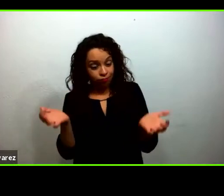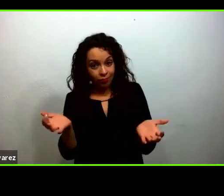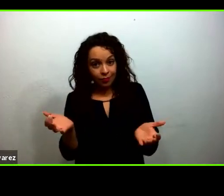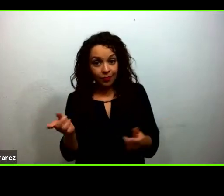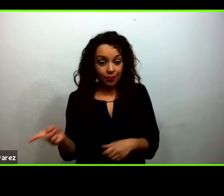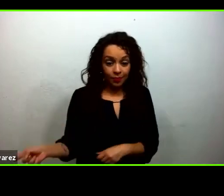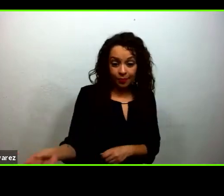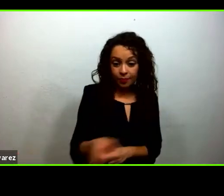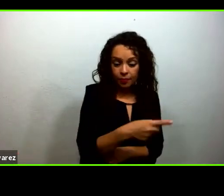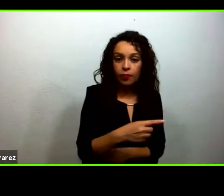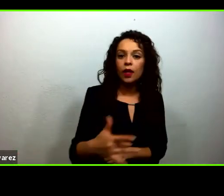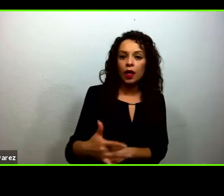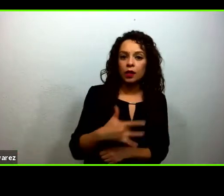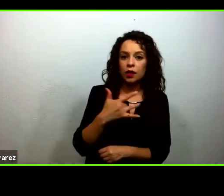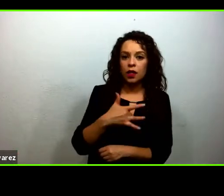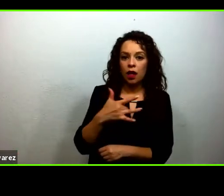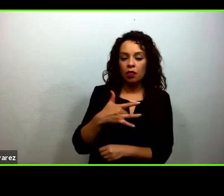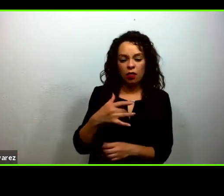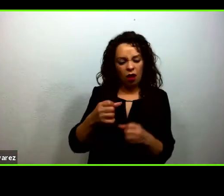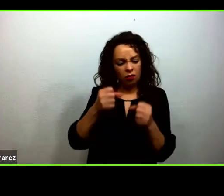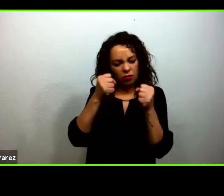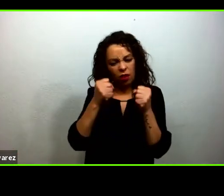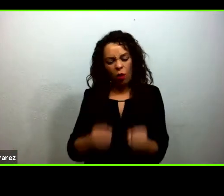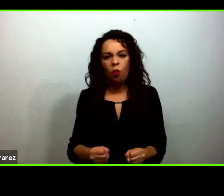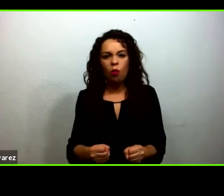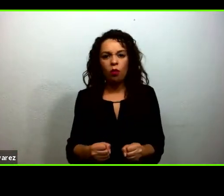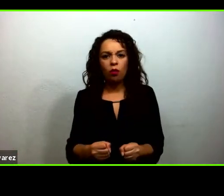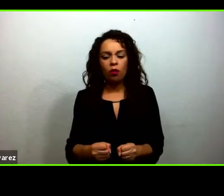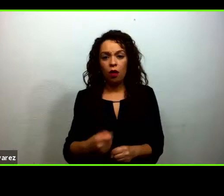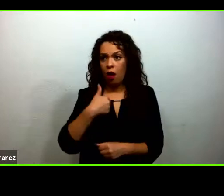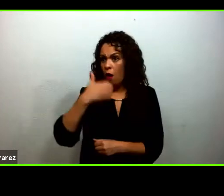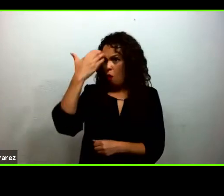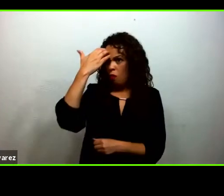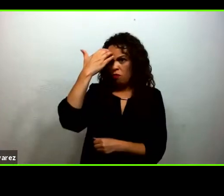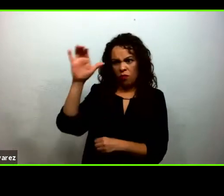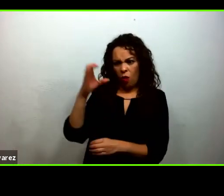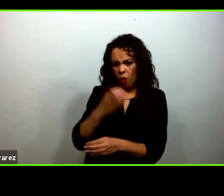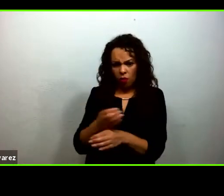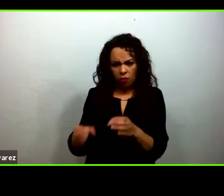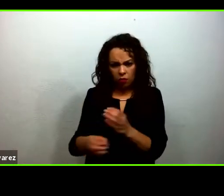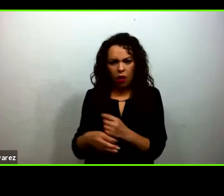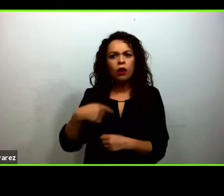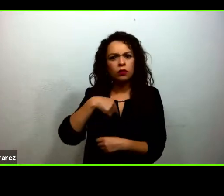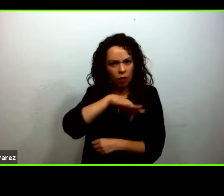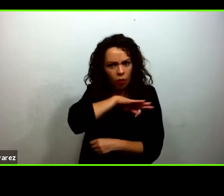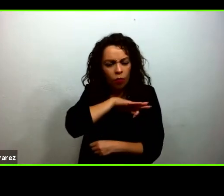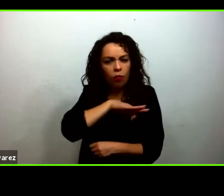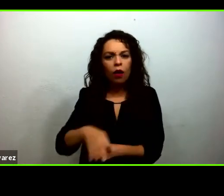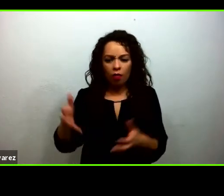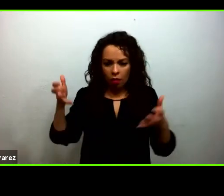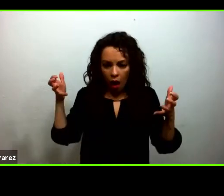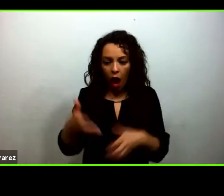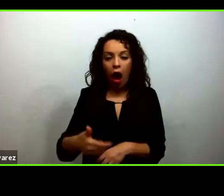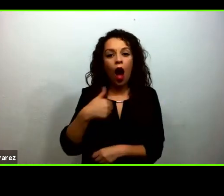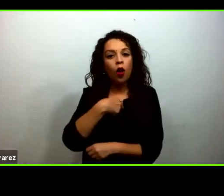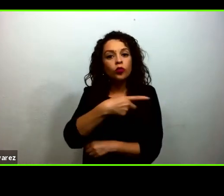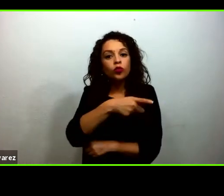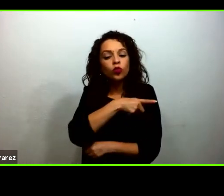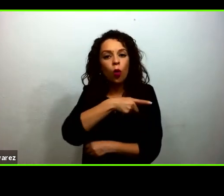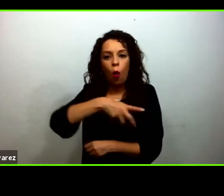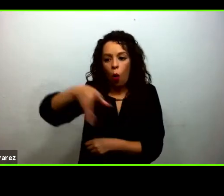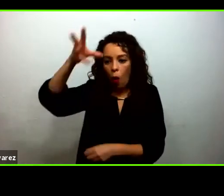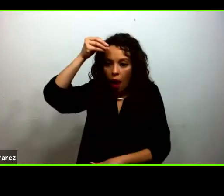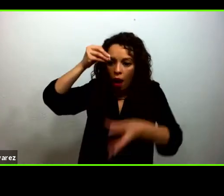aquello que no conocen lo pueden aprender de manera autónoma si empiezan a desarrollar